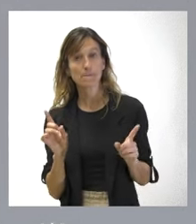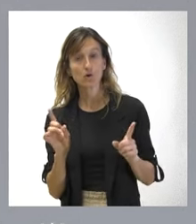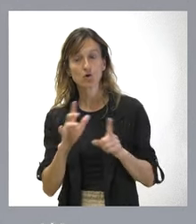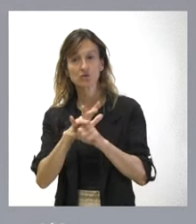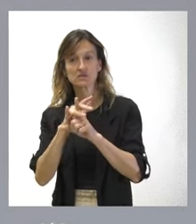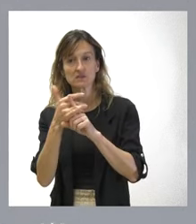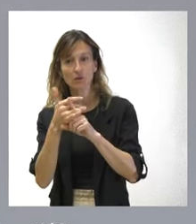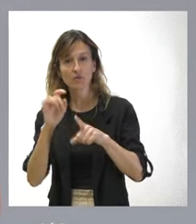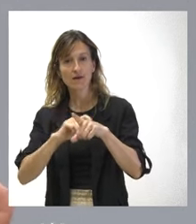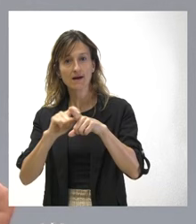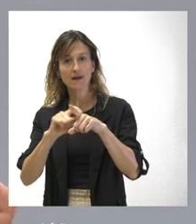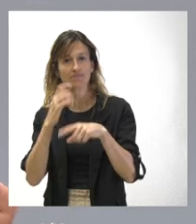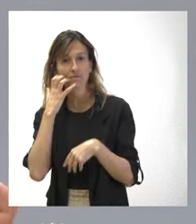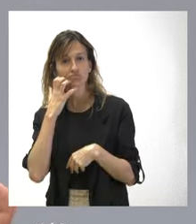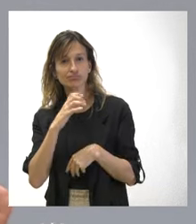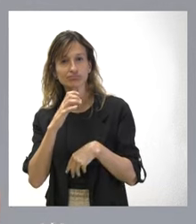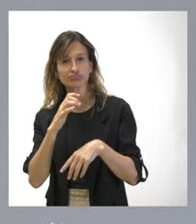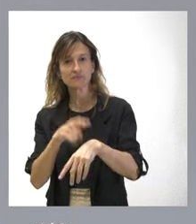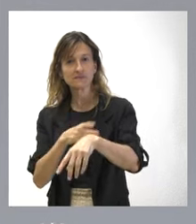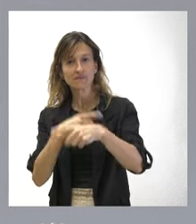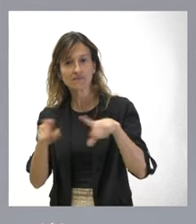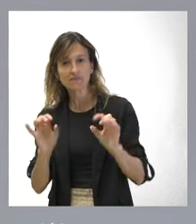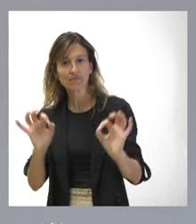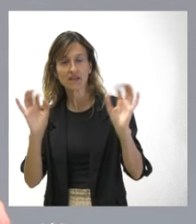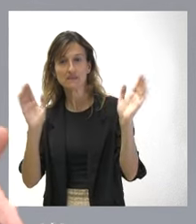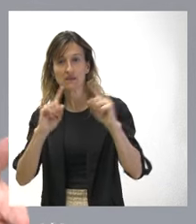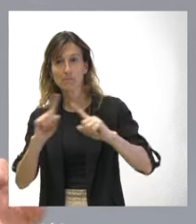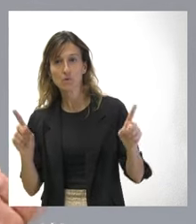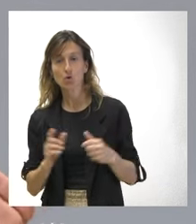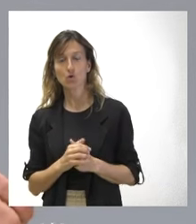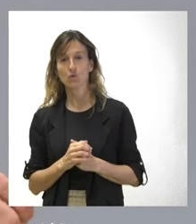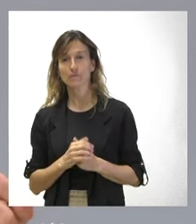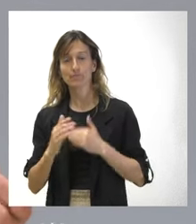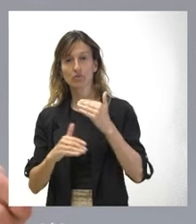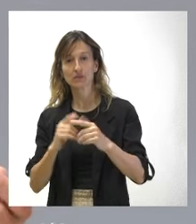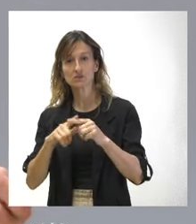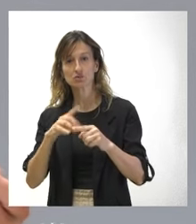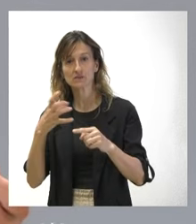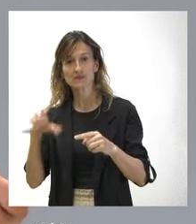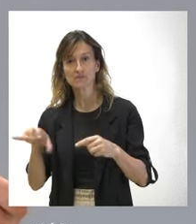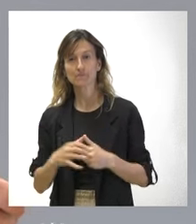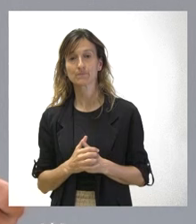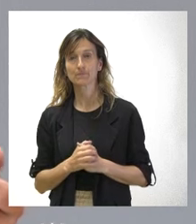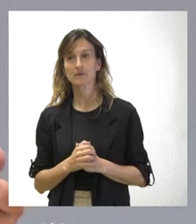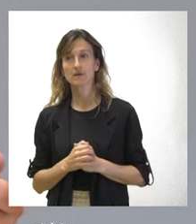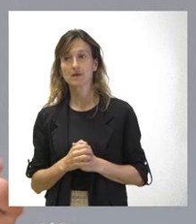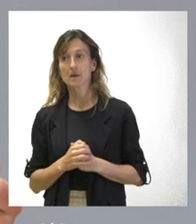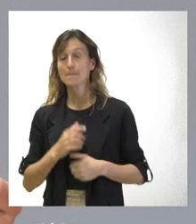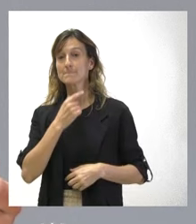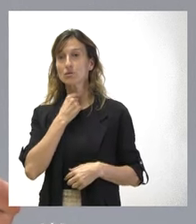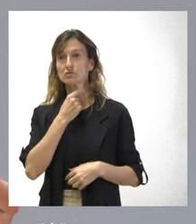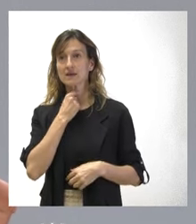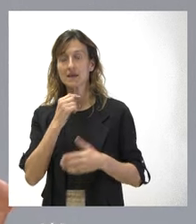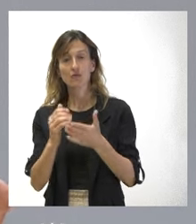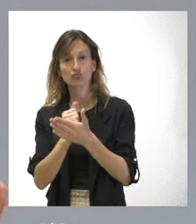circunstancias de carácter extraordinario durante el proceso secesionista. Me gustaría que todos recordáramos